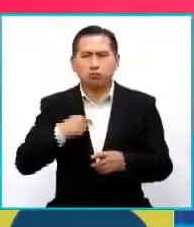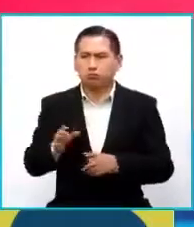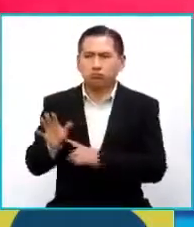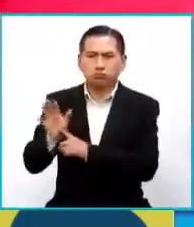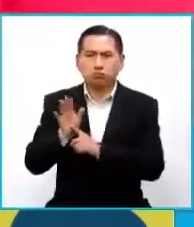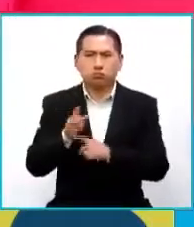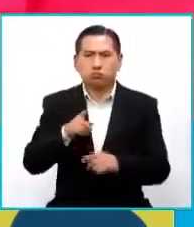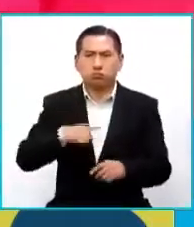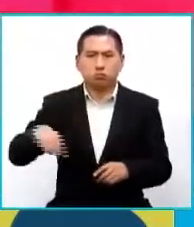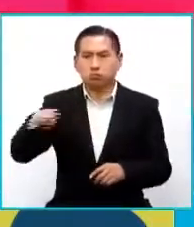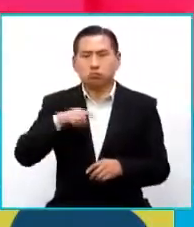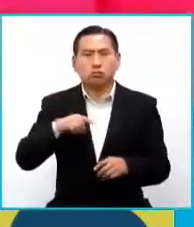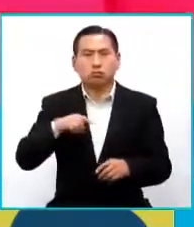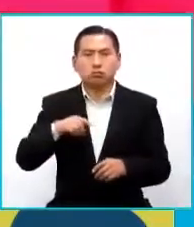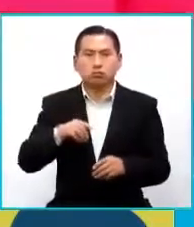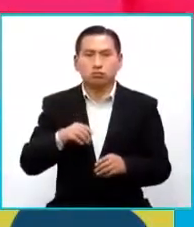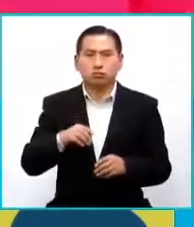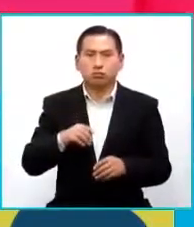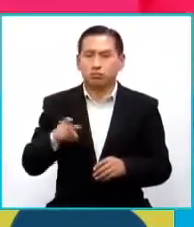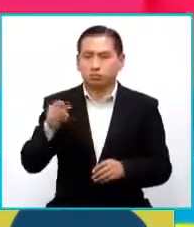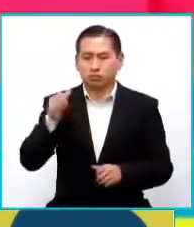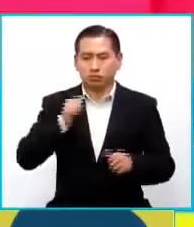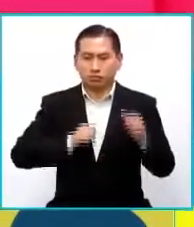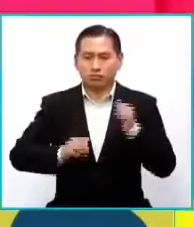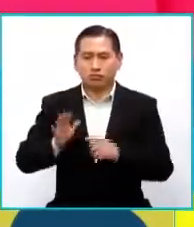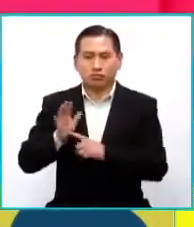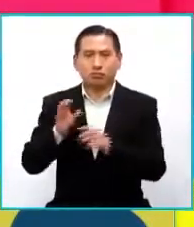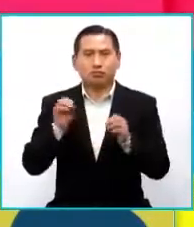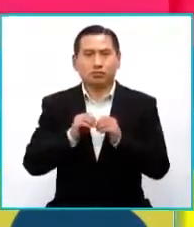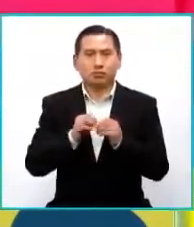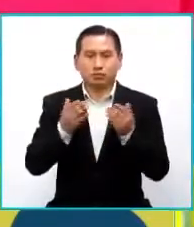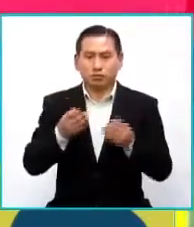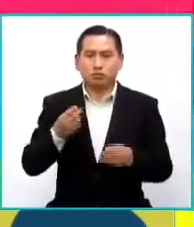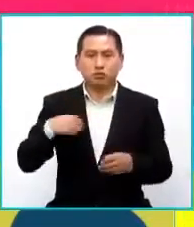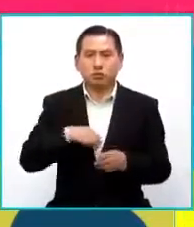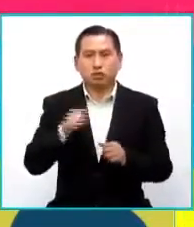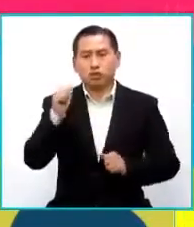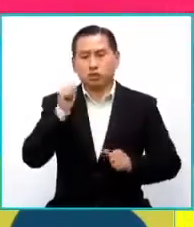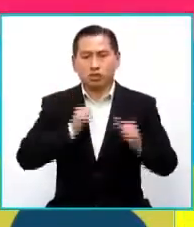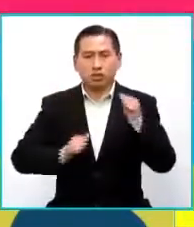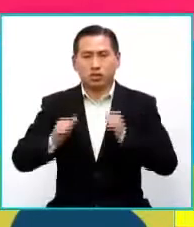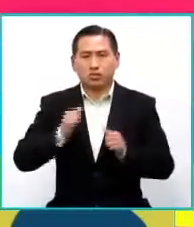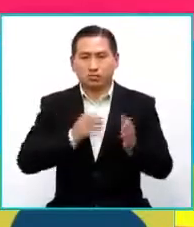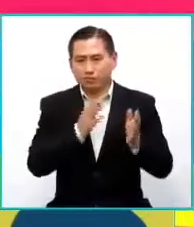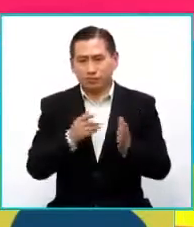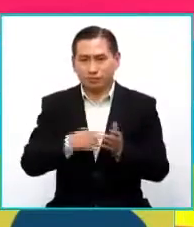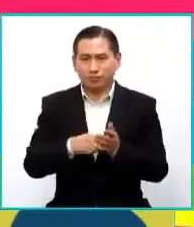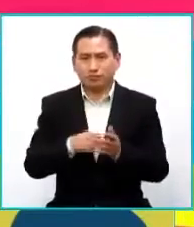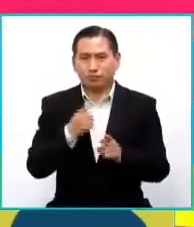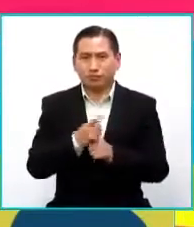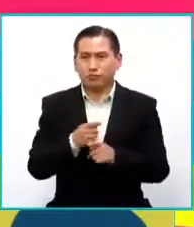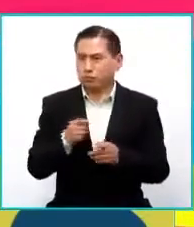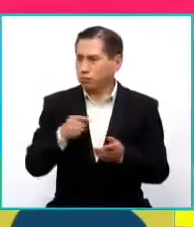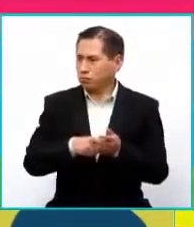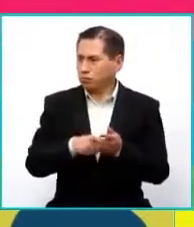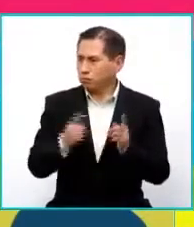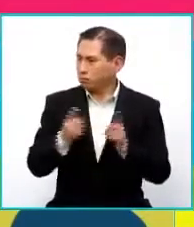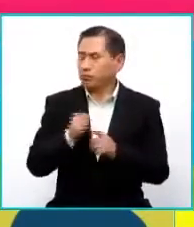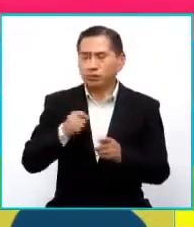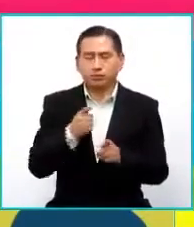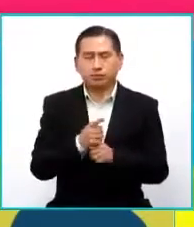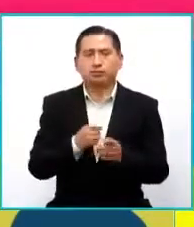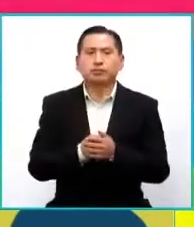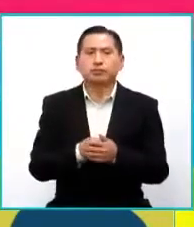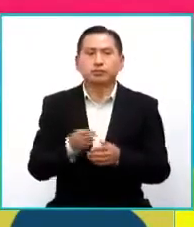entonces, el armado de las obras y sobre todo de esta obra, porque vamos a hacer una obra de teatro, estamos en esa fase Con el resultado de estos encuentros.